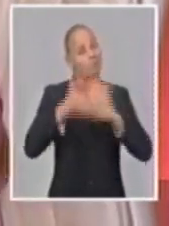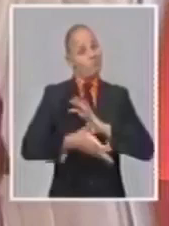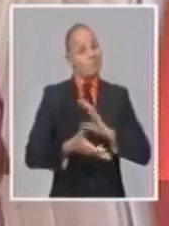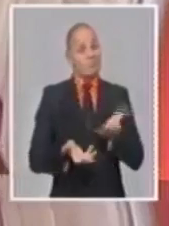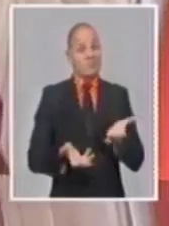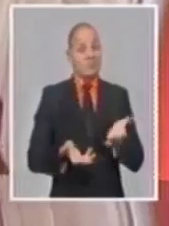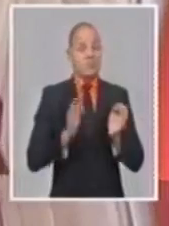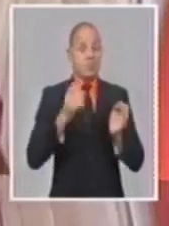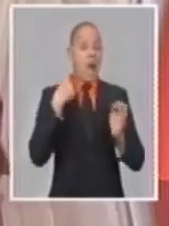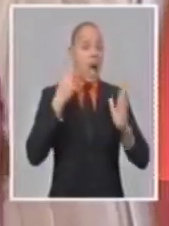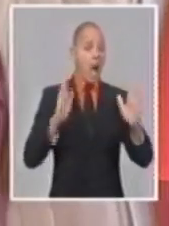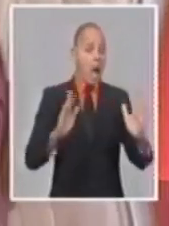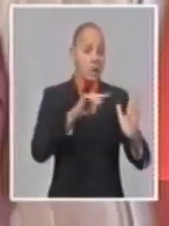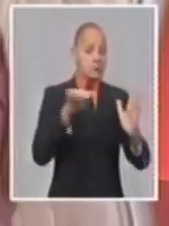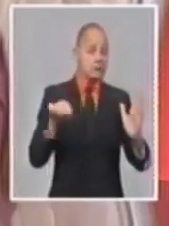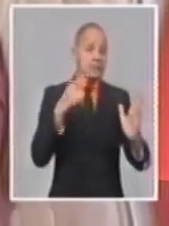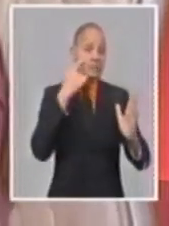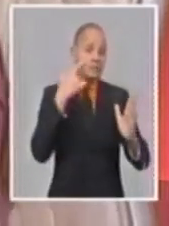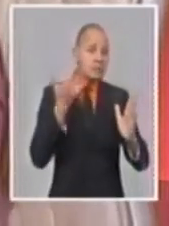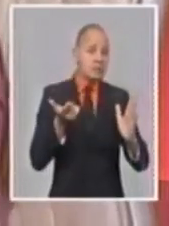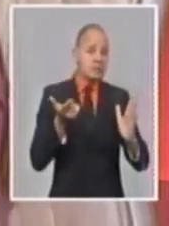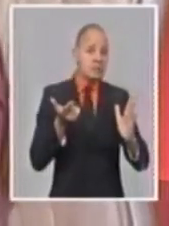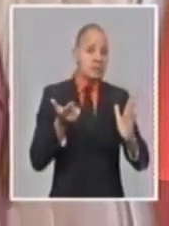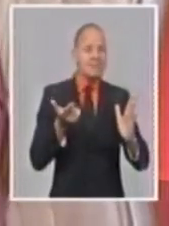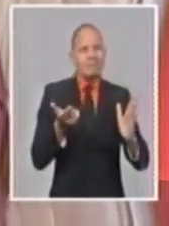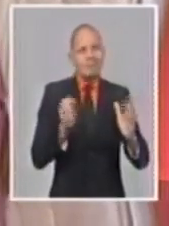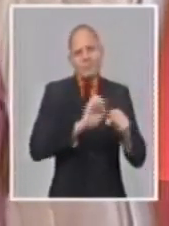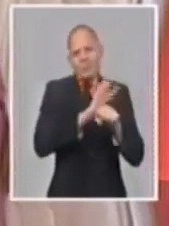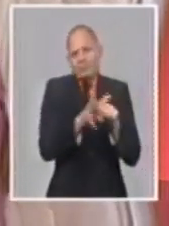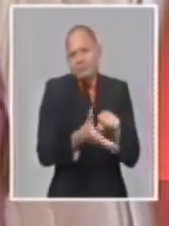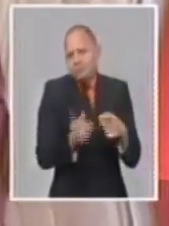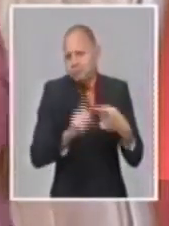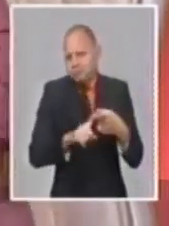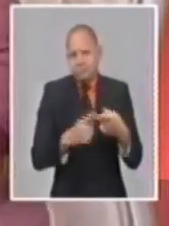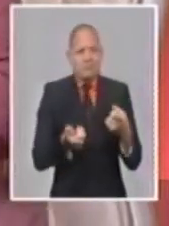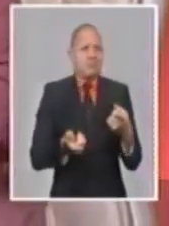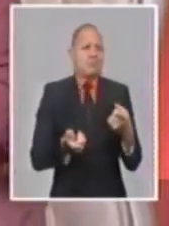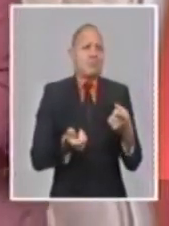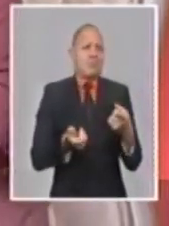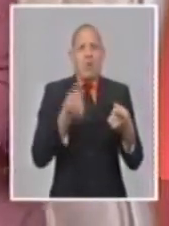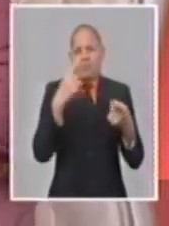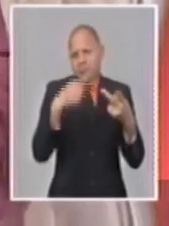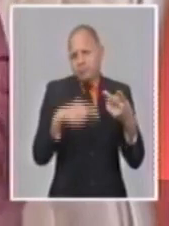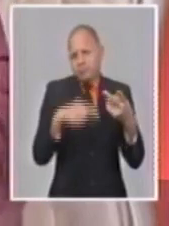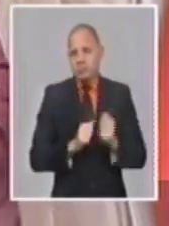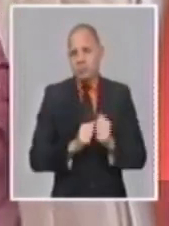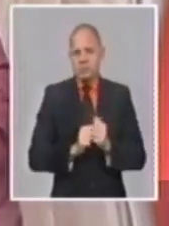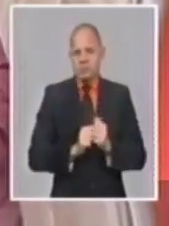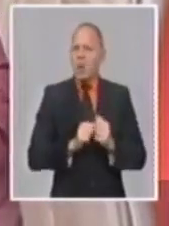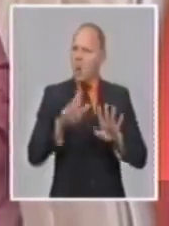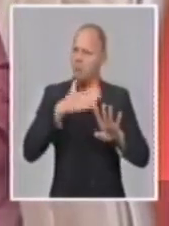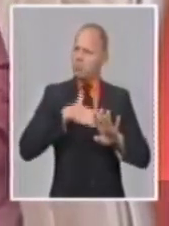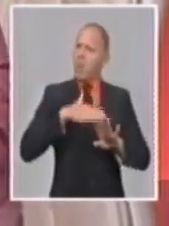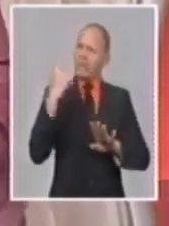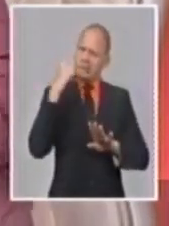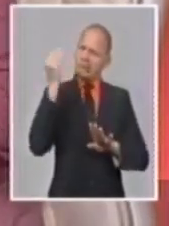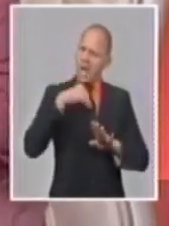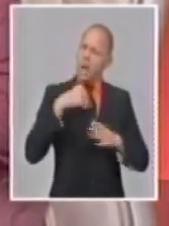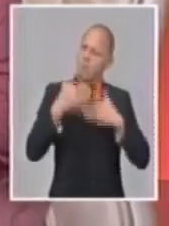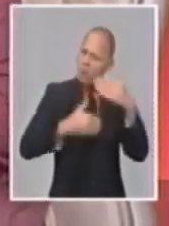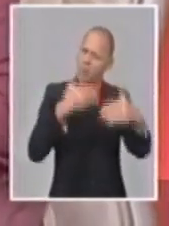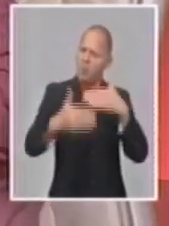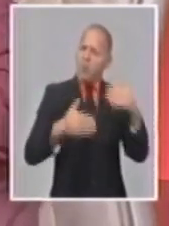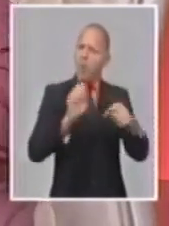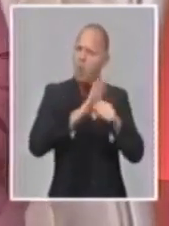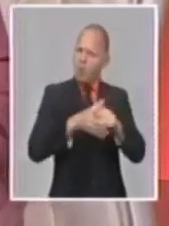momento por el que estamos transitando con la COVID-19 de la que estamos seguros nos vamos a recuperar.